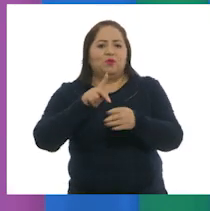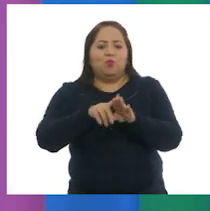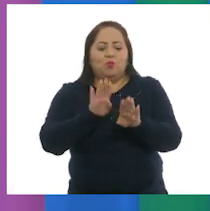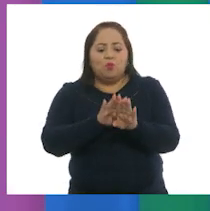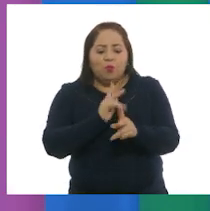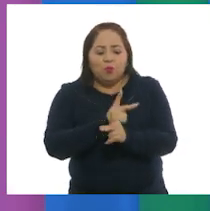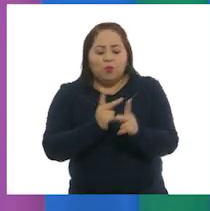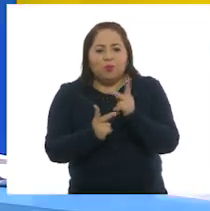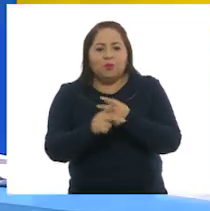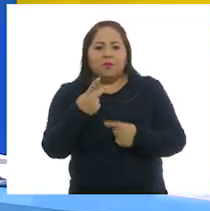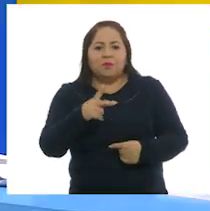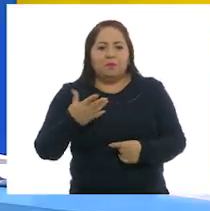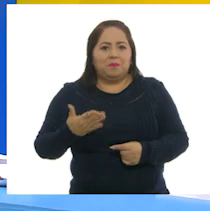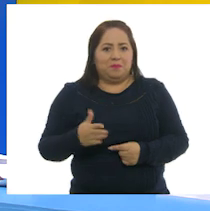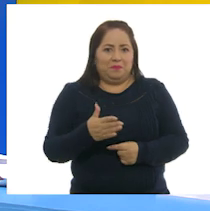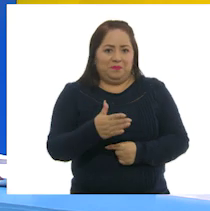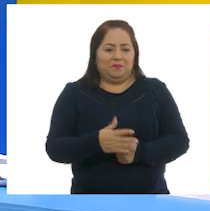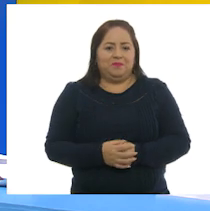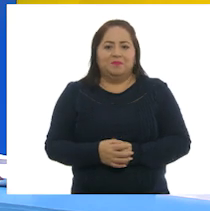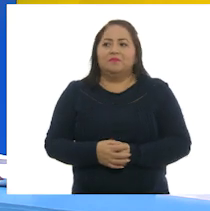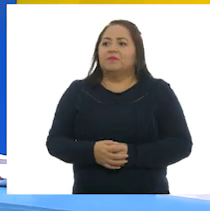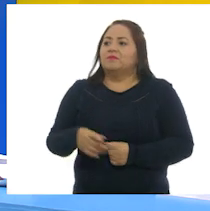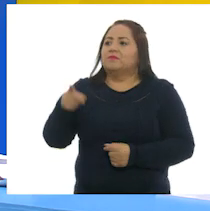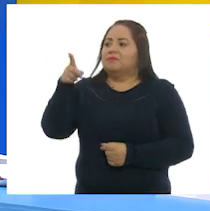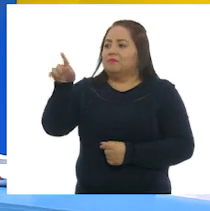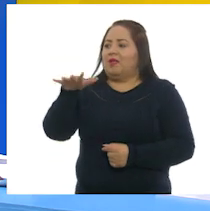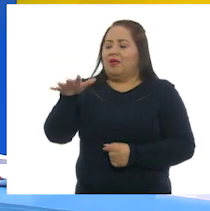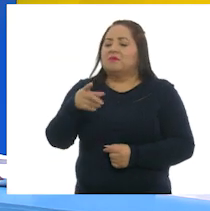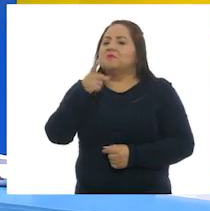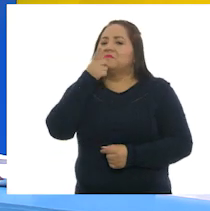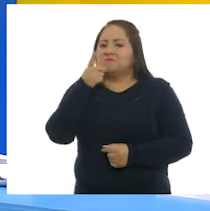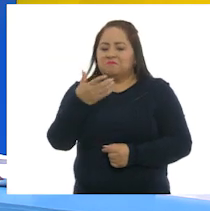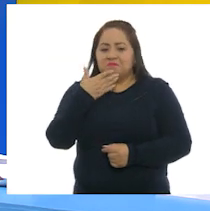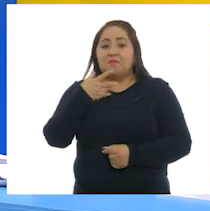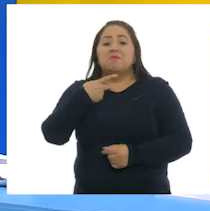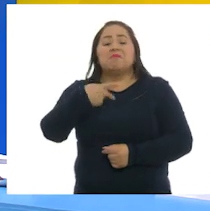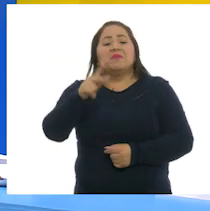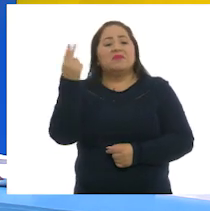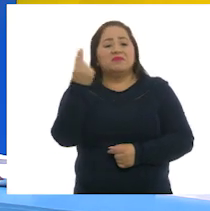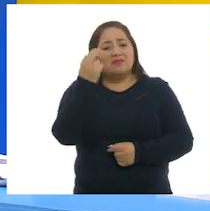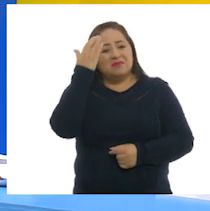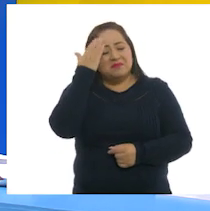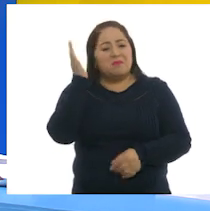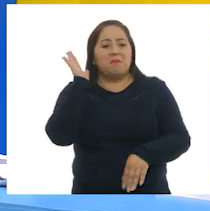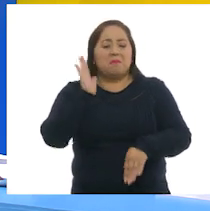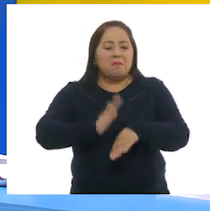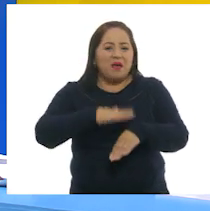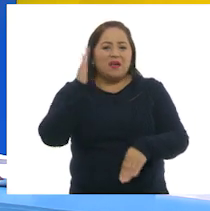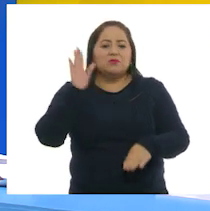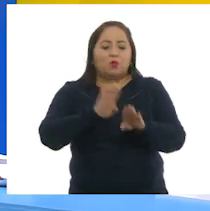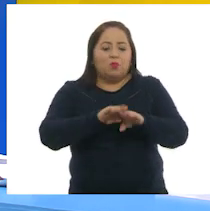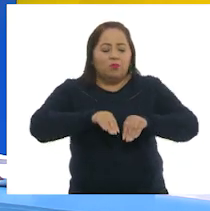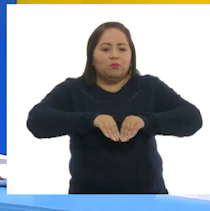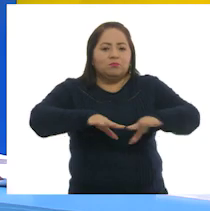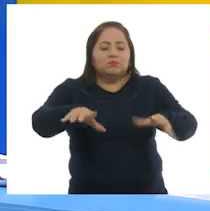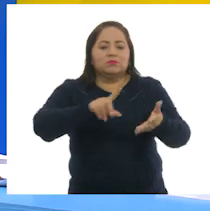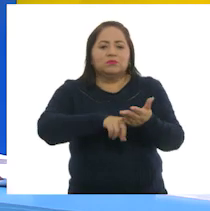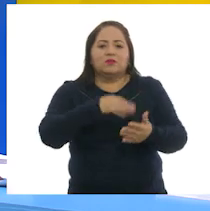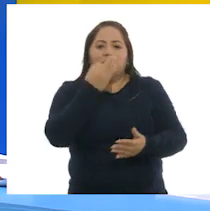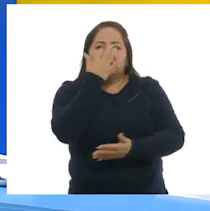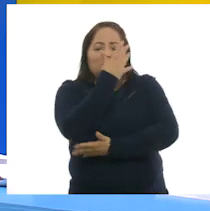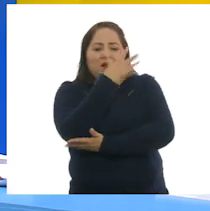producción pesquera. Lo has dicho muy bien, pero aún nos falta conocer la distribución de los recursos